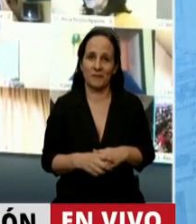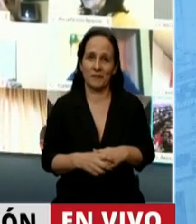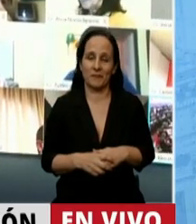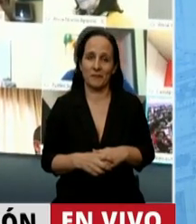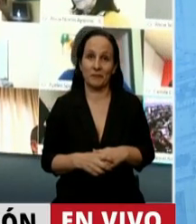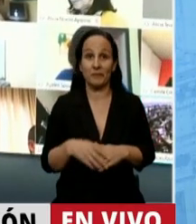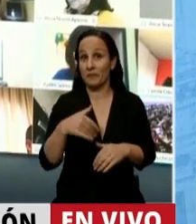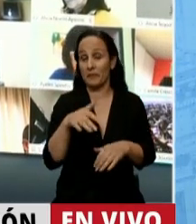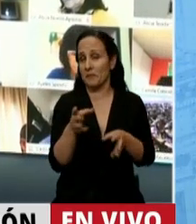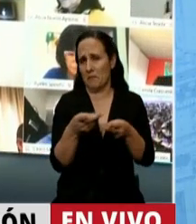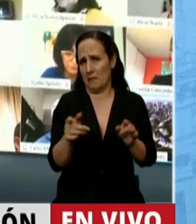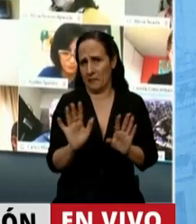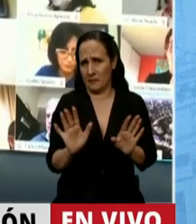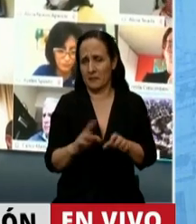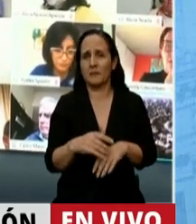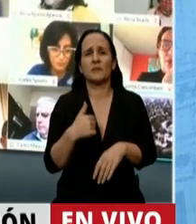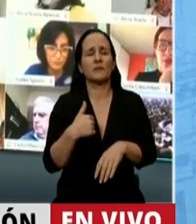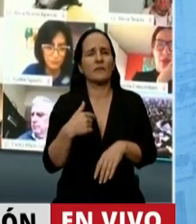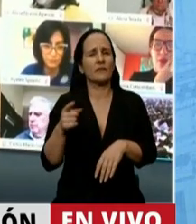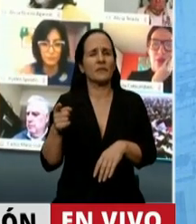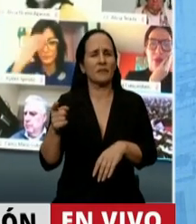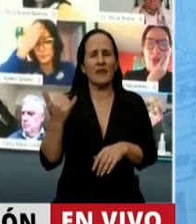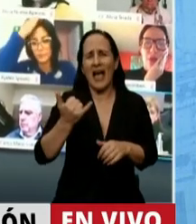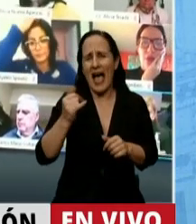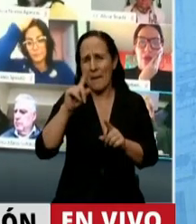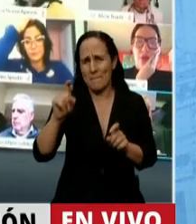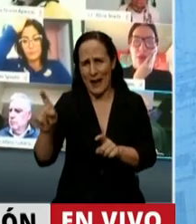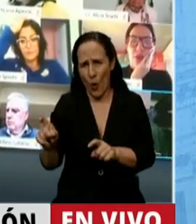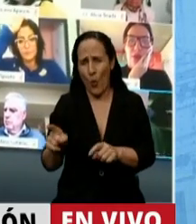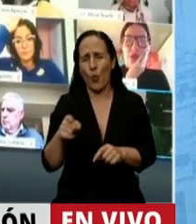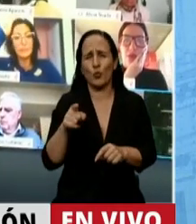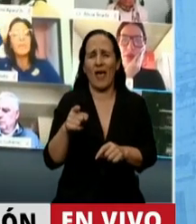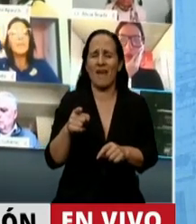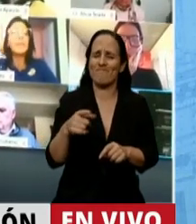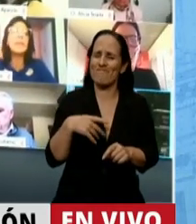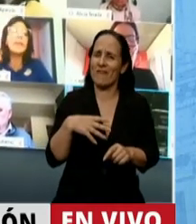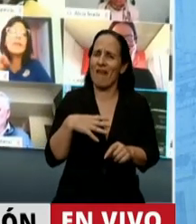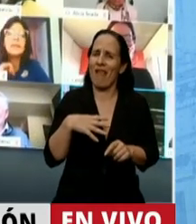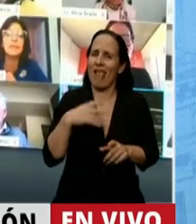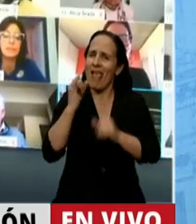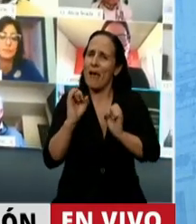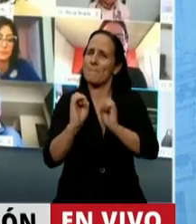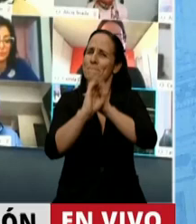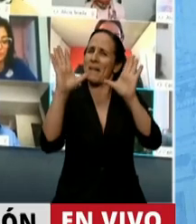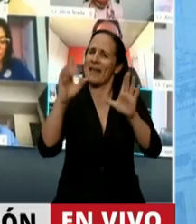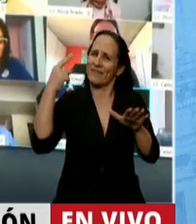Para terminar, si hice una pregunta, hay preguntas que por ahí hay que aclararlas más en detalle, pero